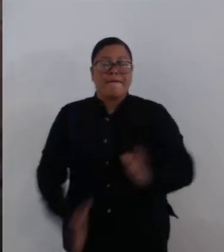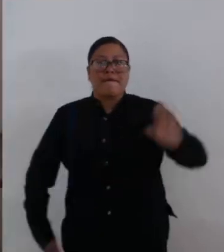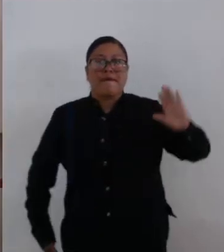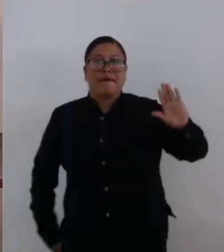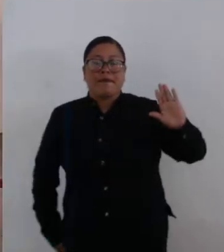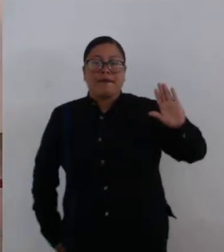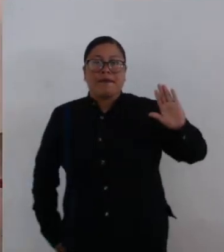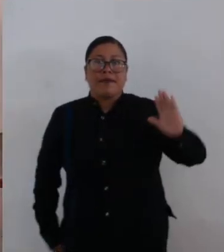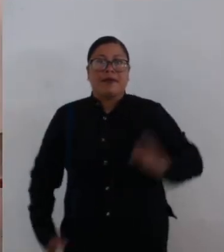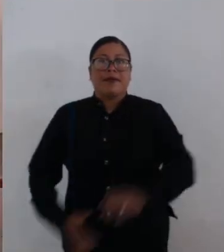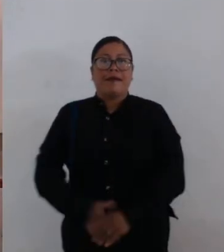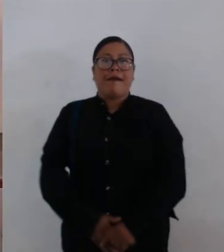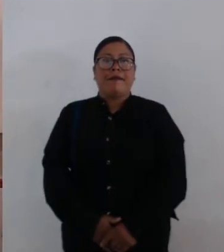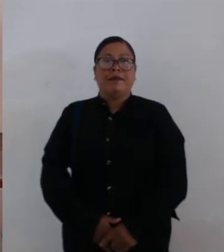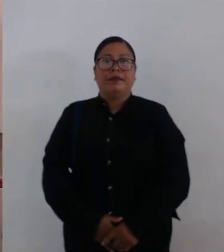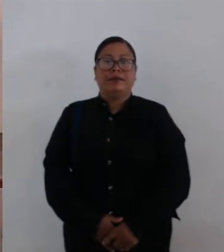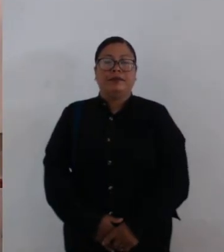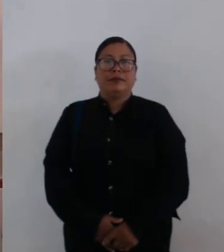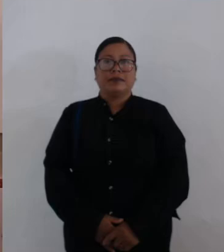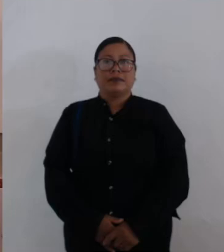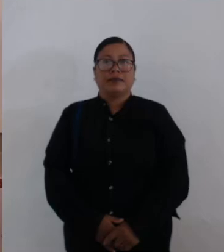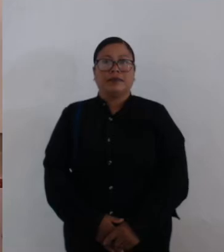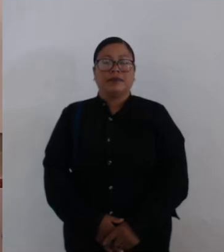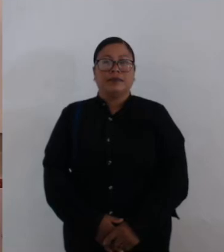aprobación, sírvanse levantar la mano.